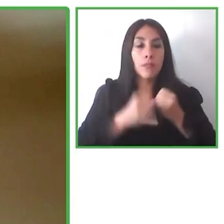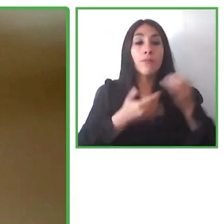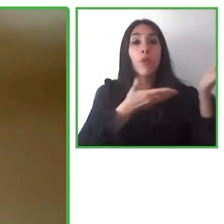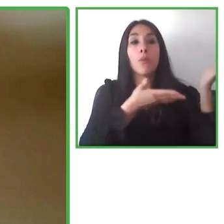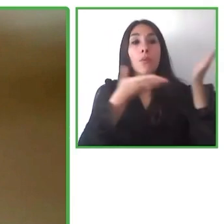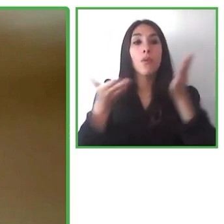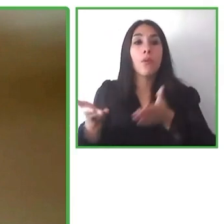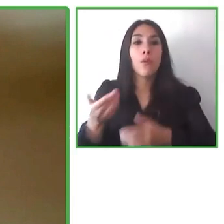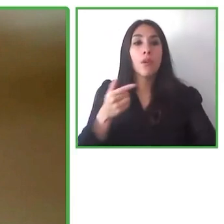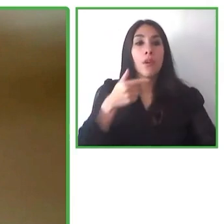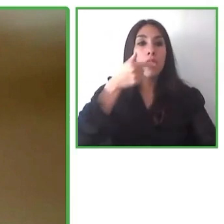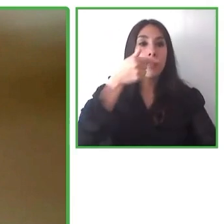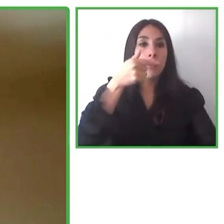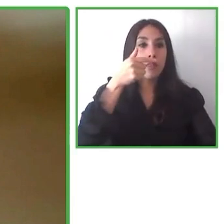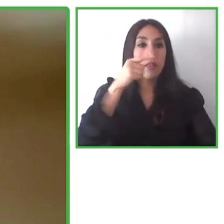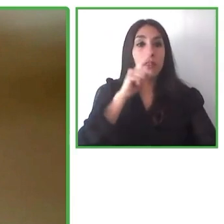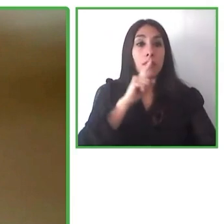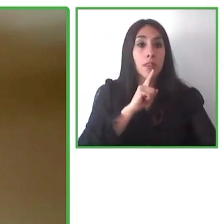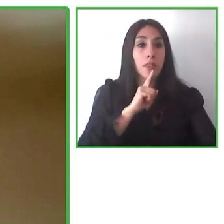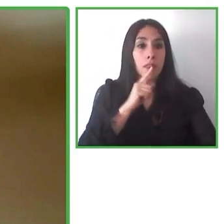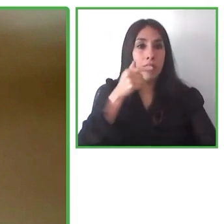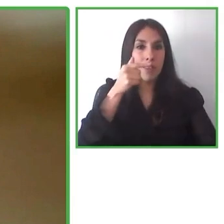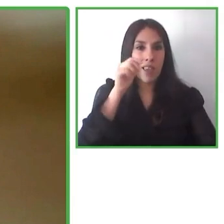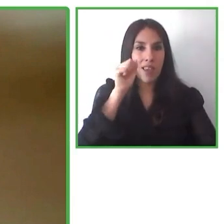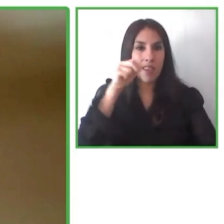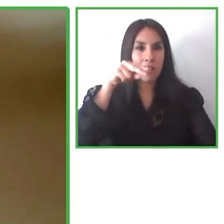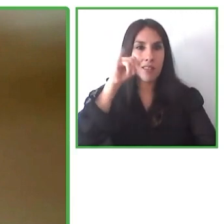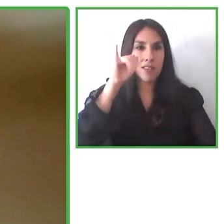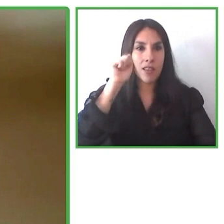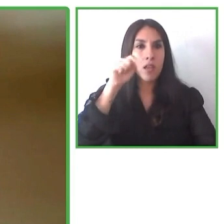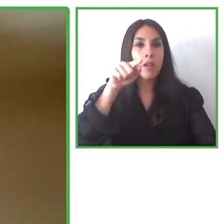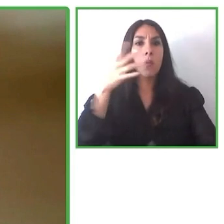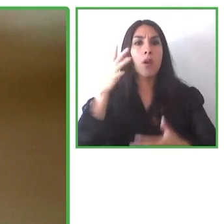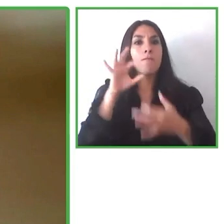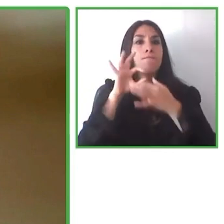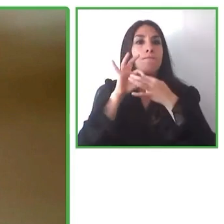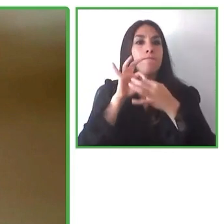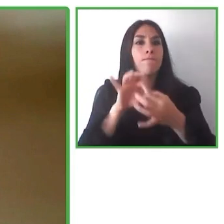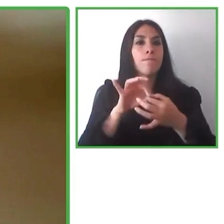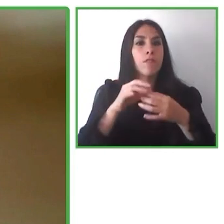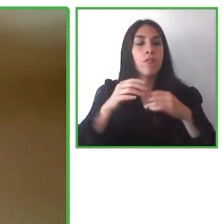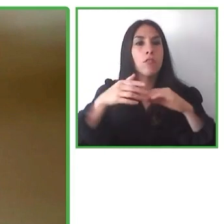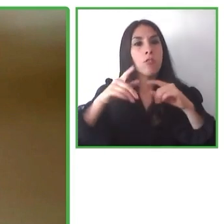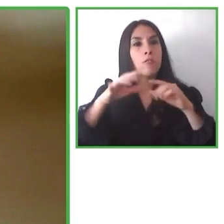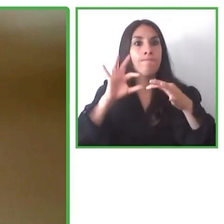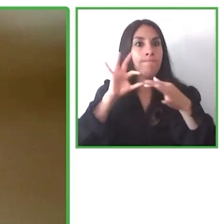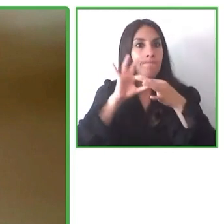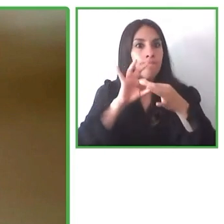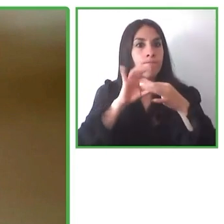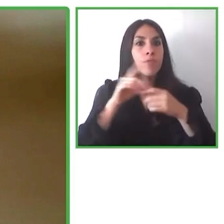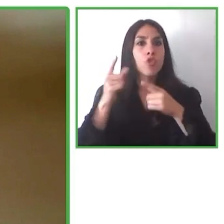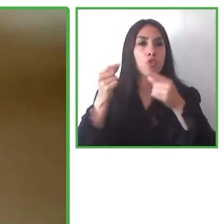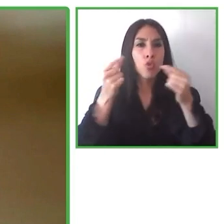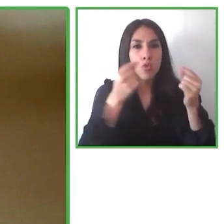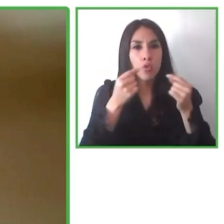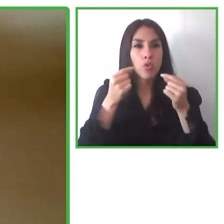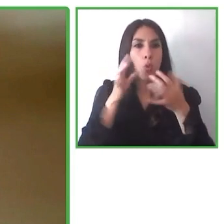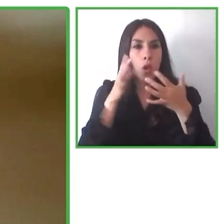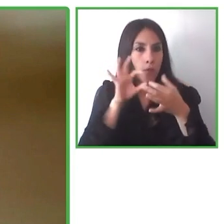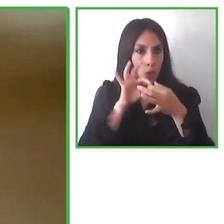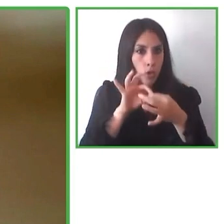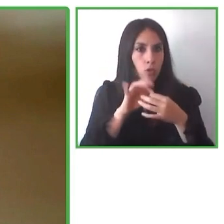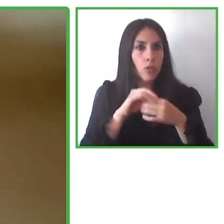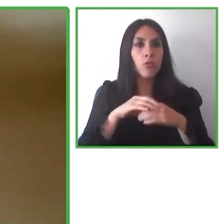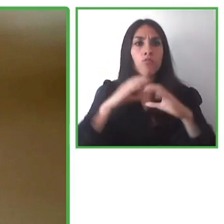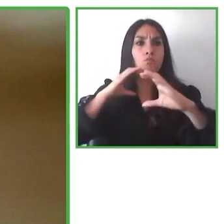es el director de alianzas de The Valuable 500 donde se encarga de crear vínculos de colaboración entre la comunidad de personas